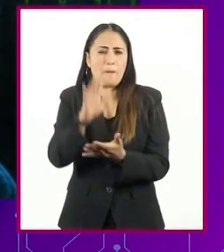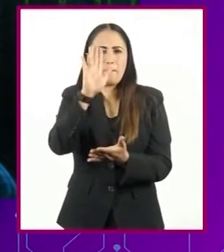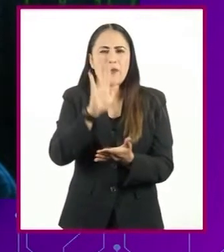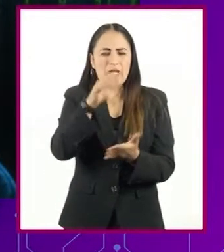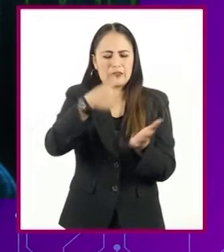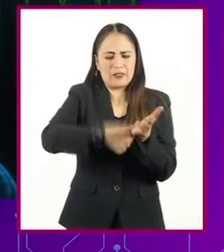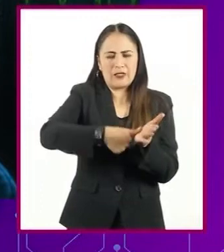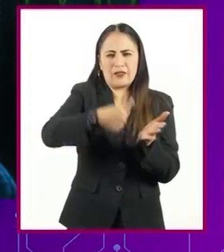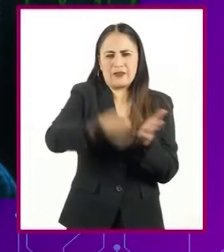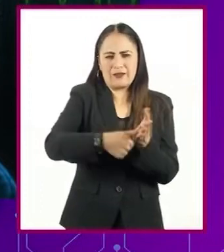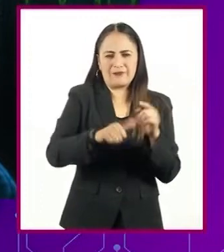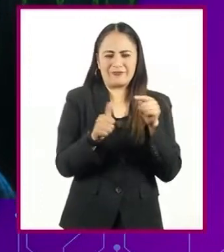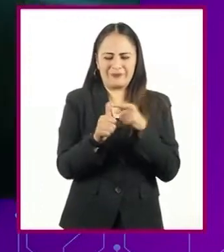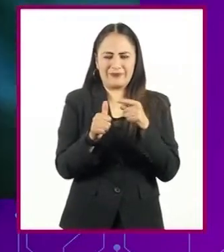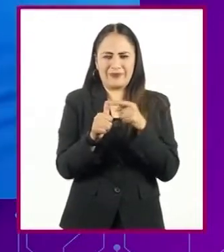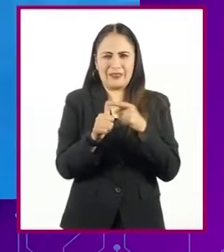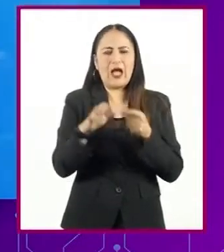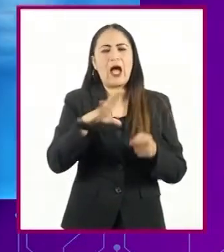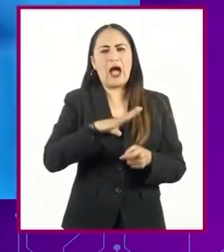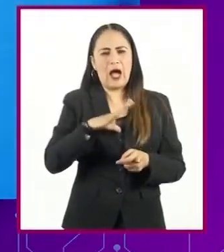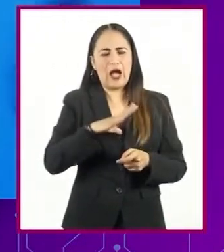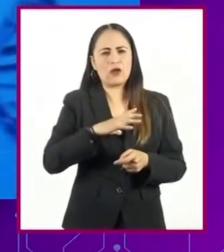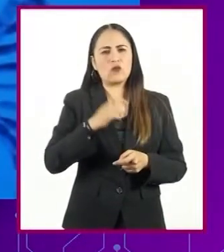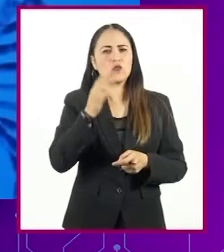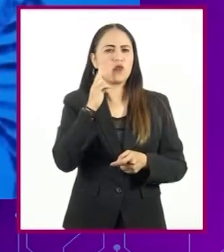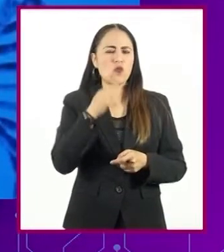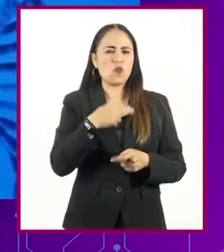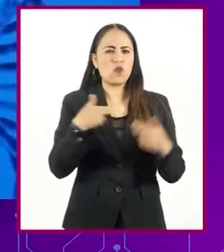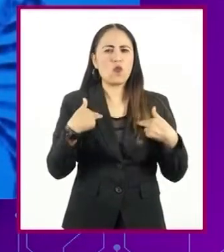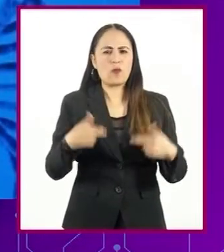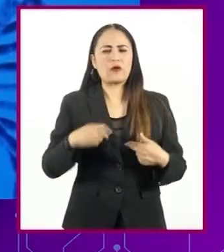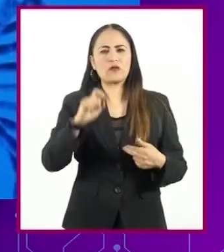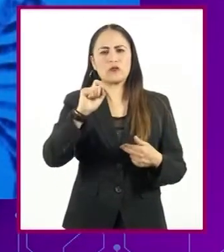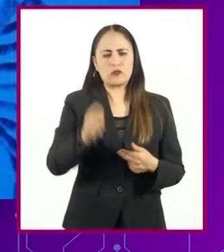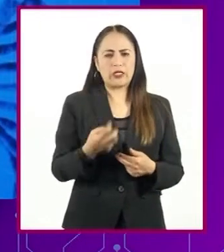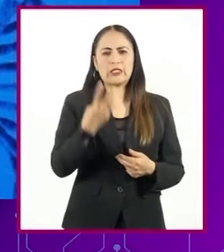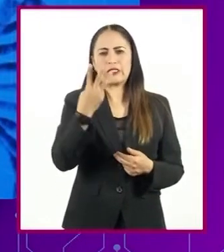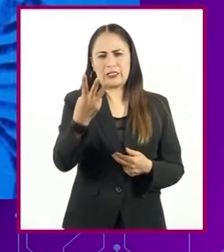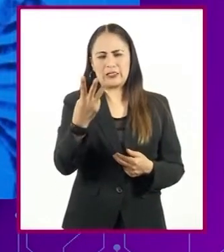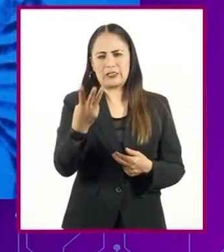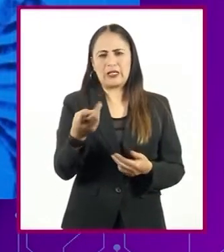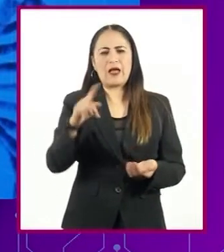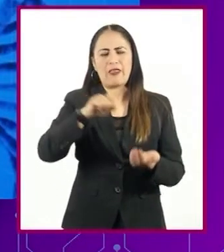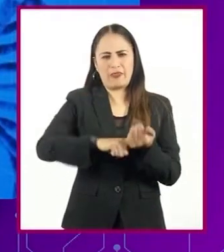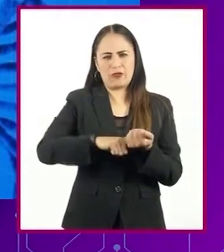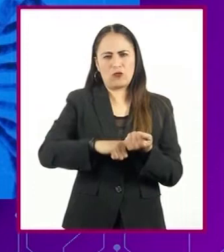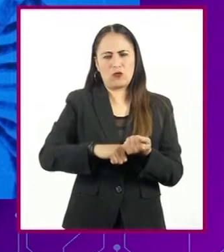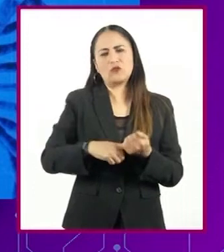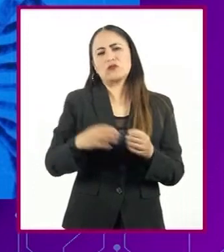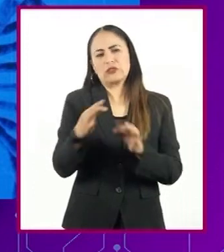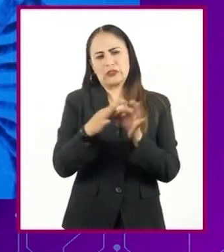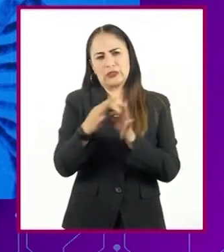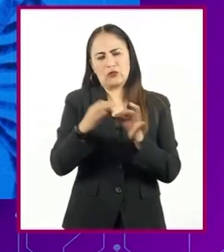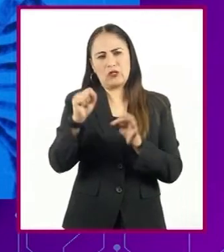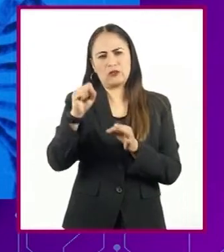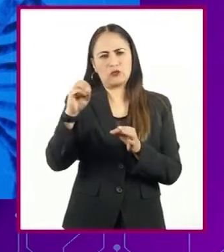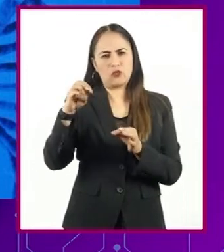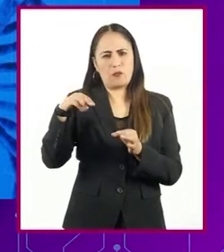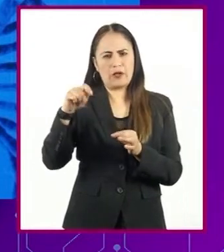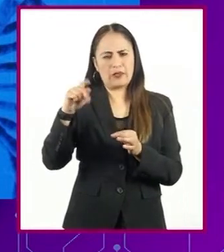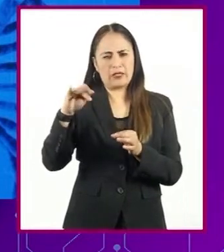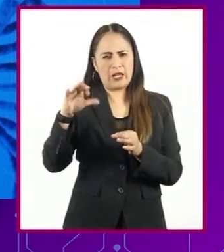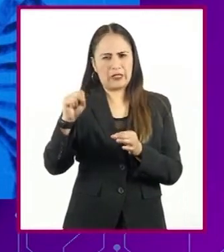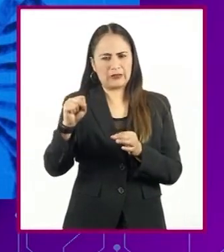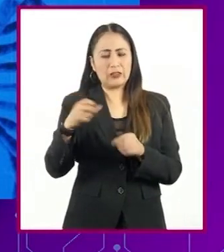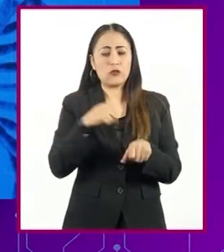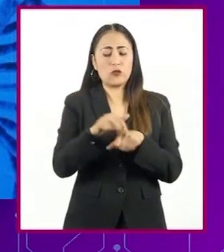humana, somos 23 pares de cromosomas. 22 pares que estamos dentro de las células somáticas y un par de cromosomas sexuales, el